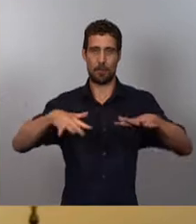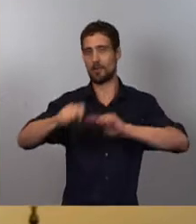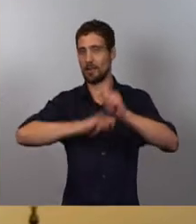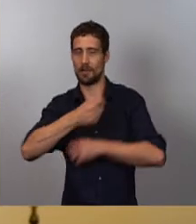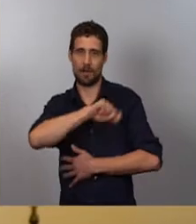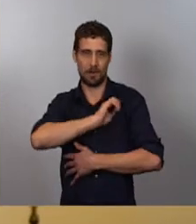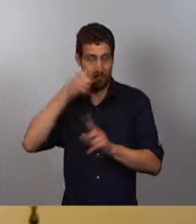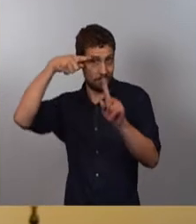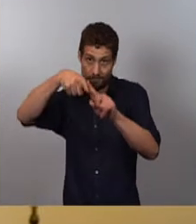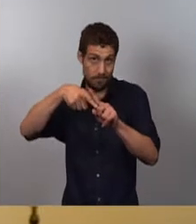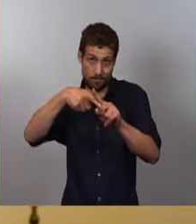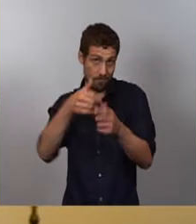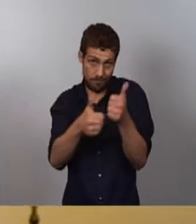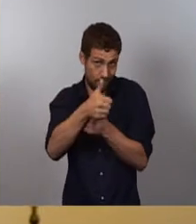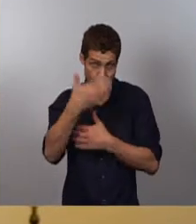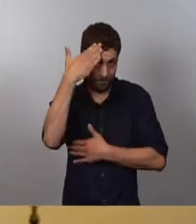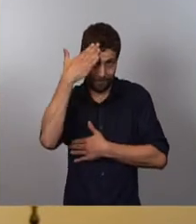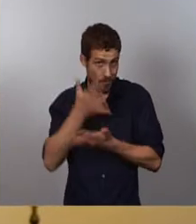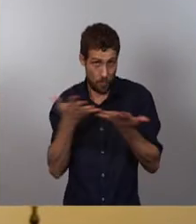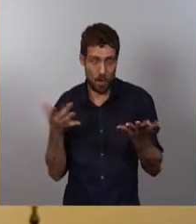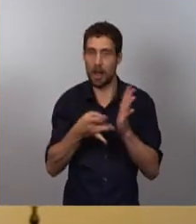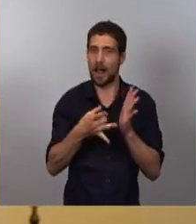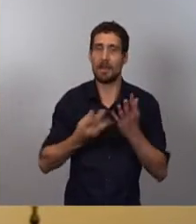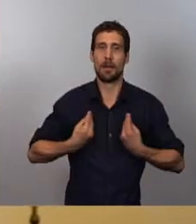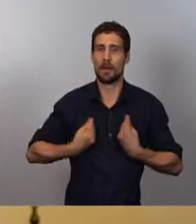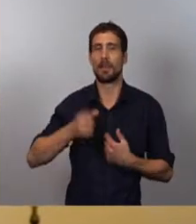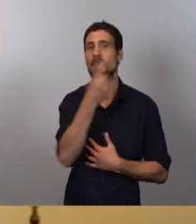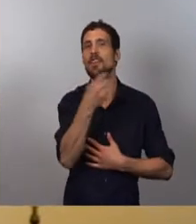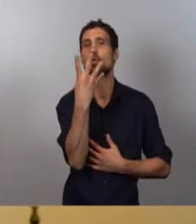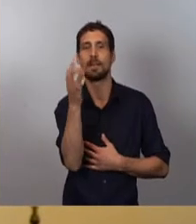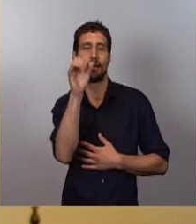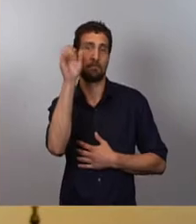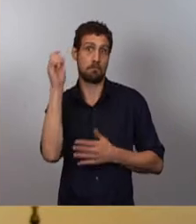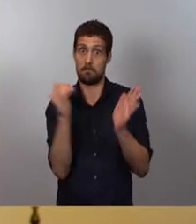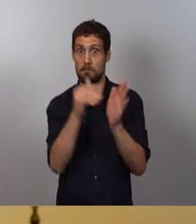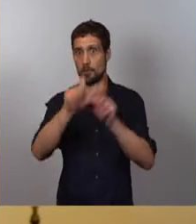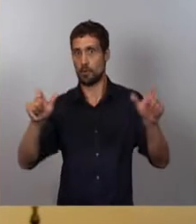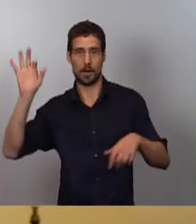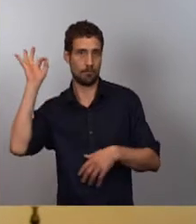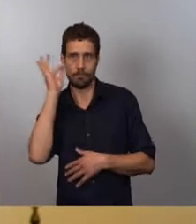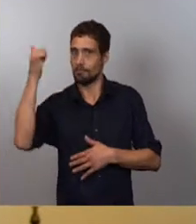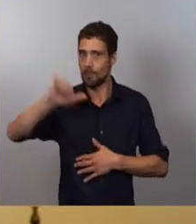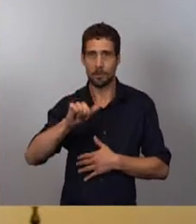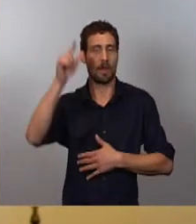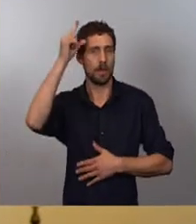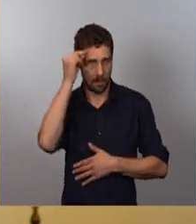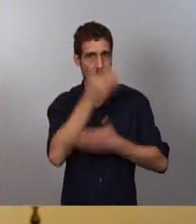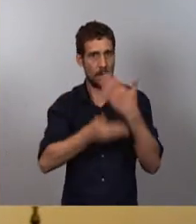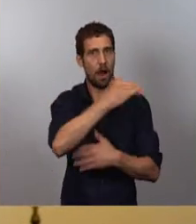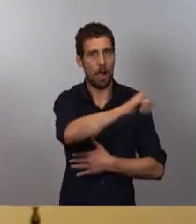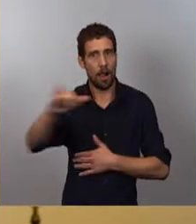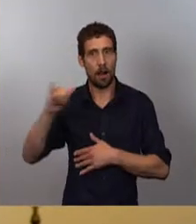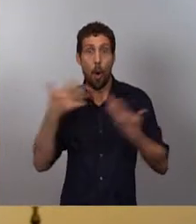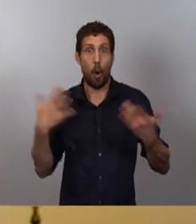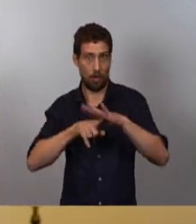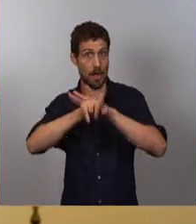que yo diría es imprescindible y es mejorar la calidad de vida de las 140.000 mujeres y hombres con discapacidad intelectual o del desarrollo que hay en